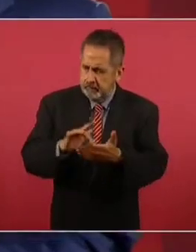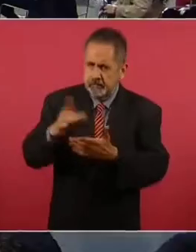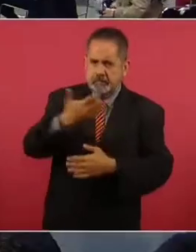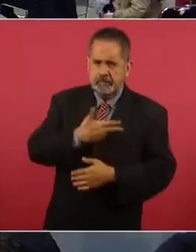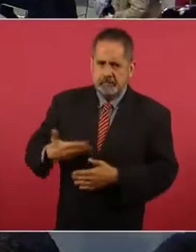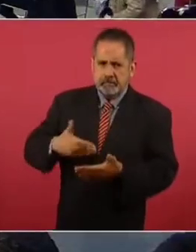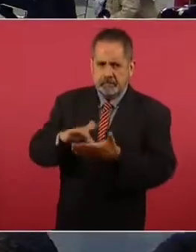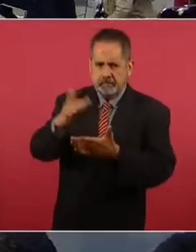presidente. Gracias, presidente. Gracias.